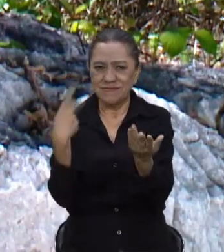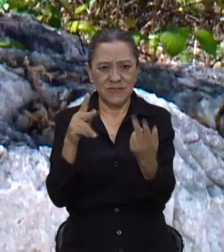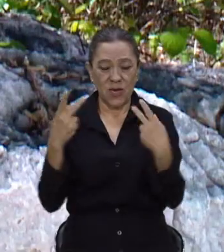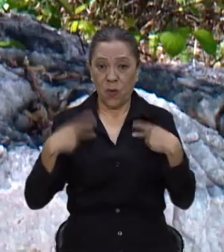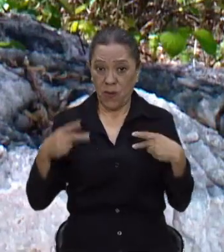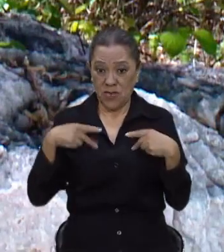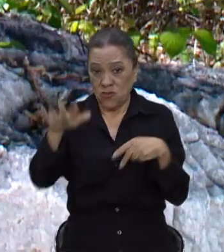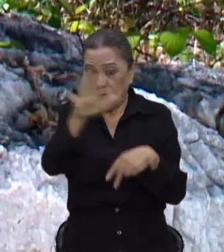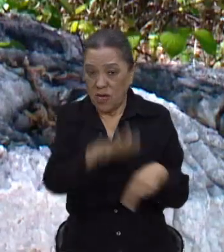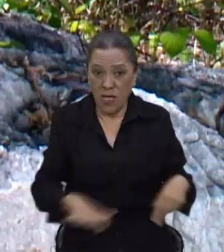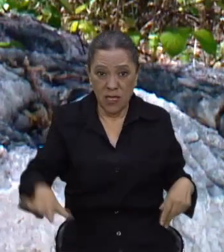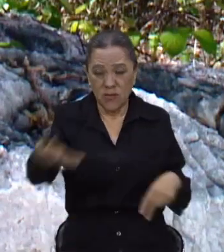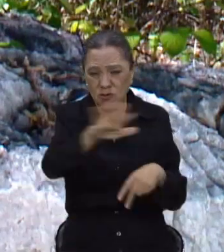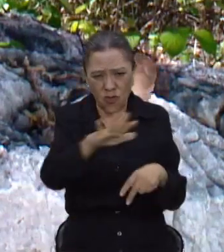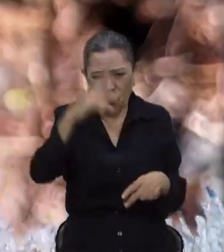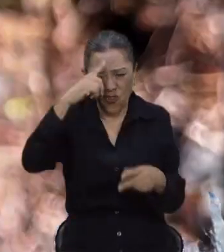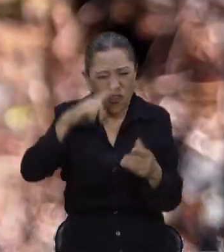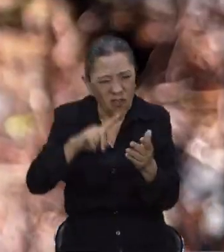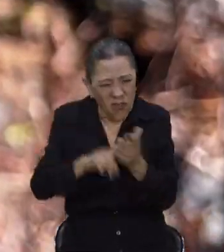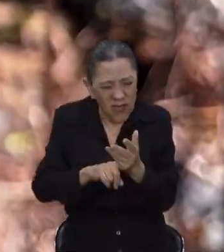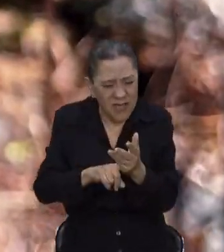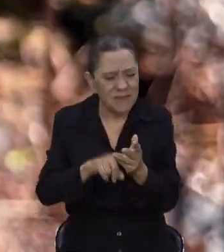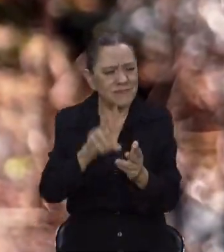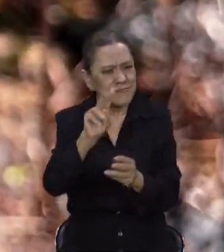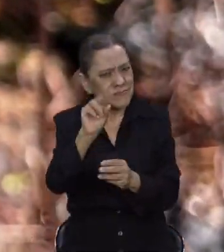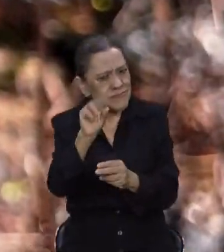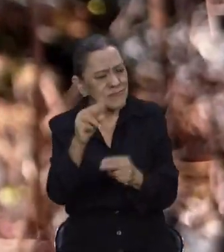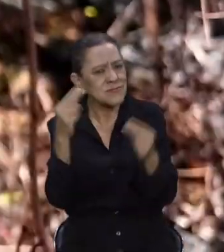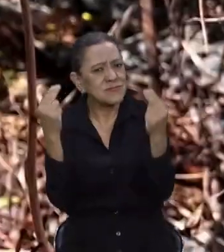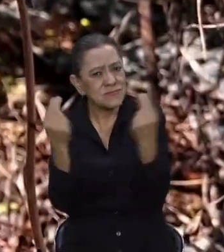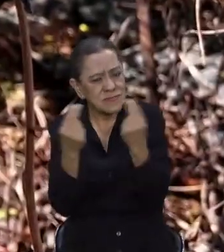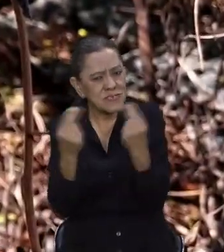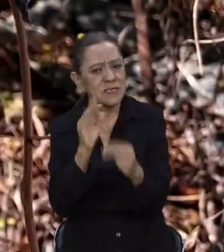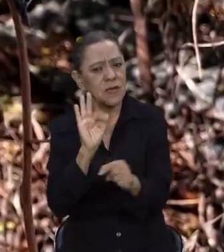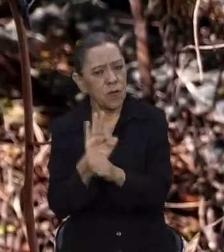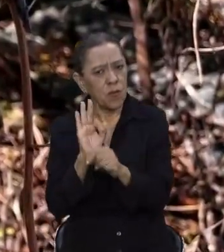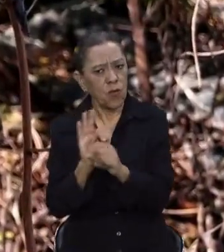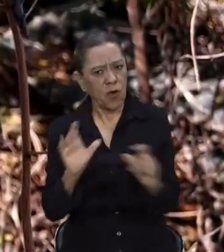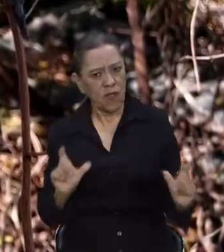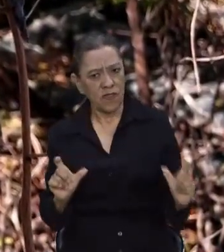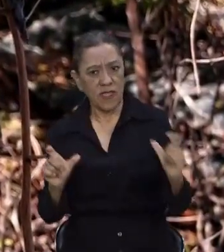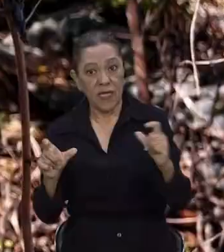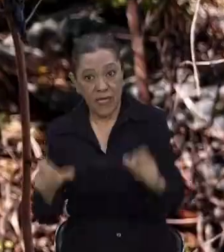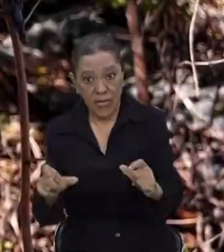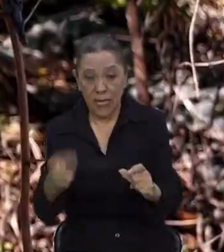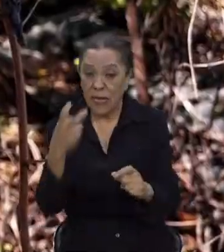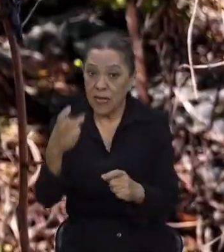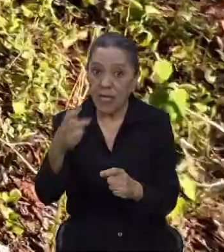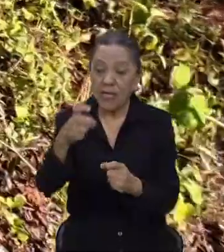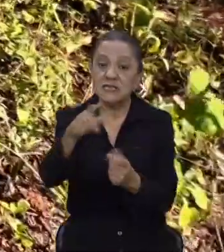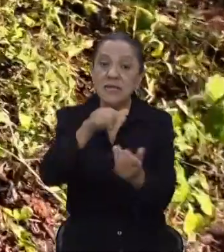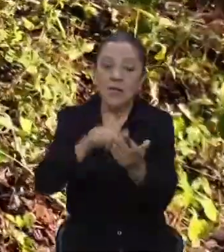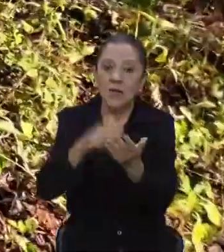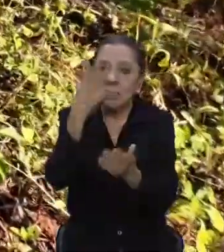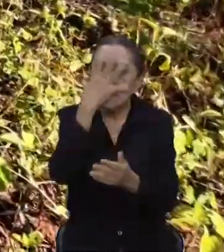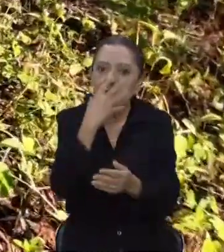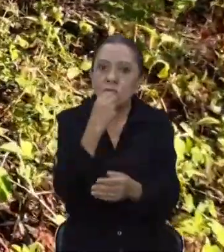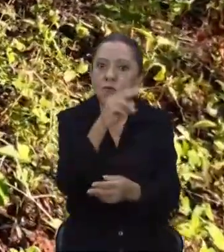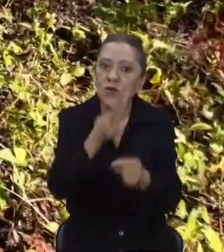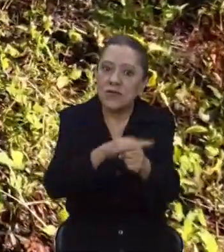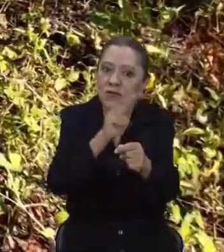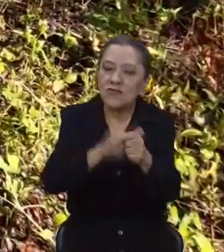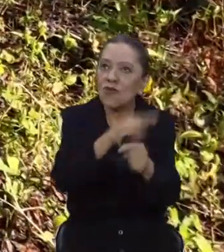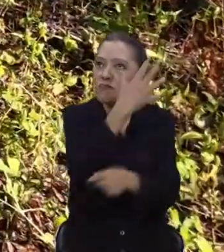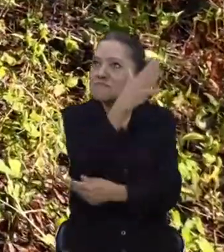gente del pueblo cree la necesidad de proteger, de proteger estos paisajes